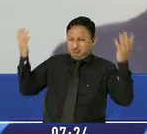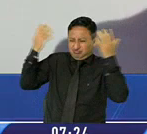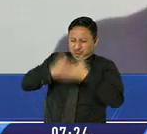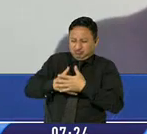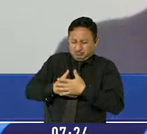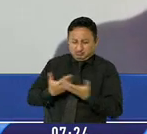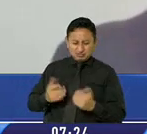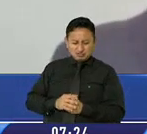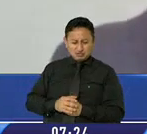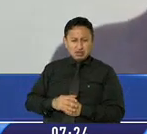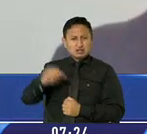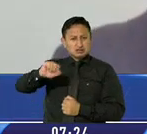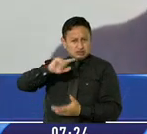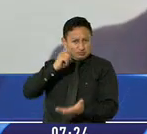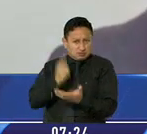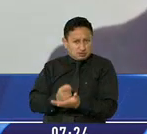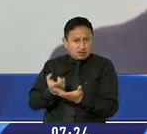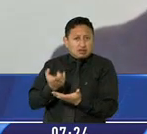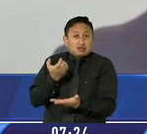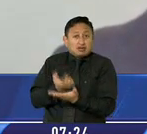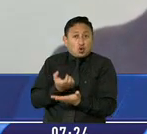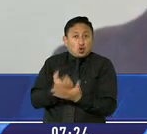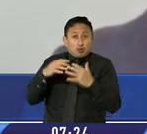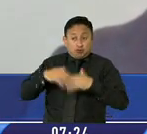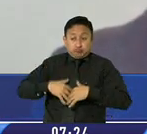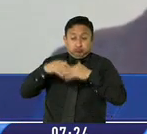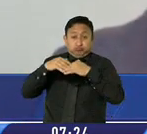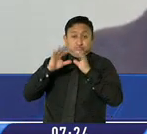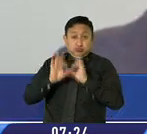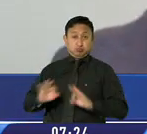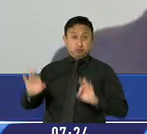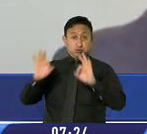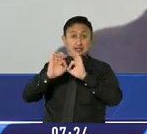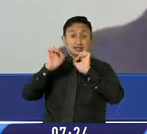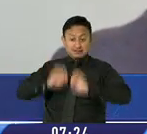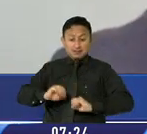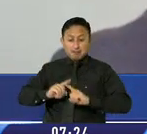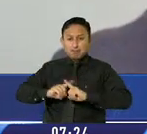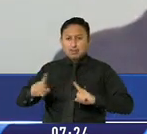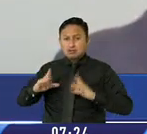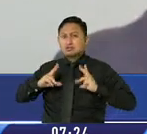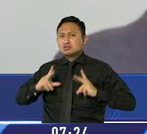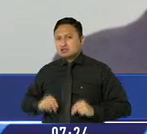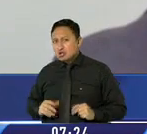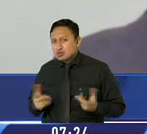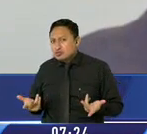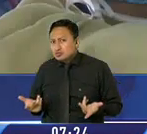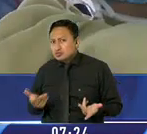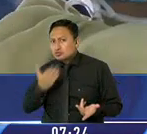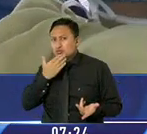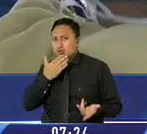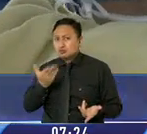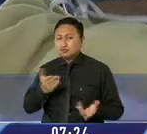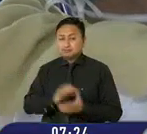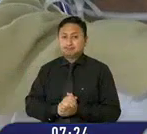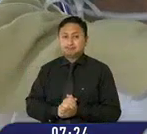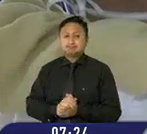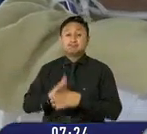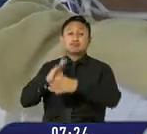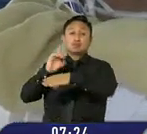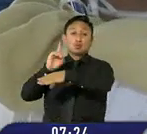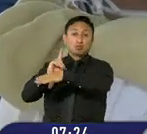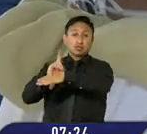Si bien la reactivación económica es fundamental, pero sin salud no tiene sentido. Médicos